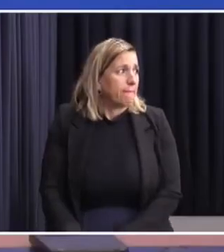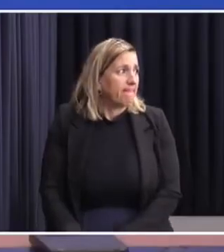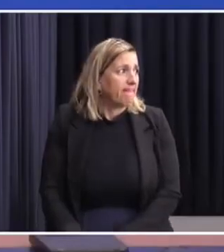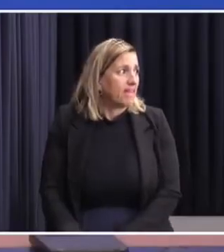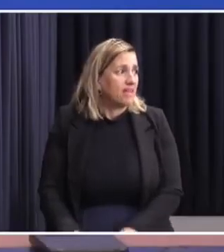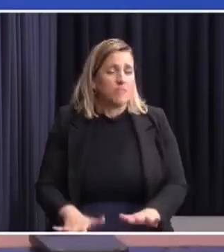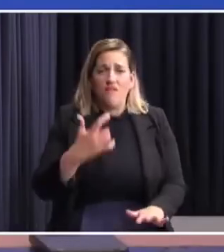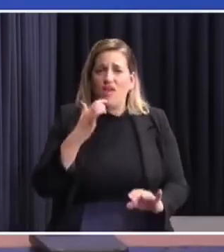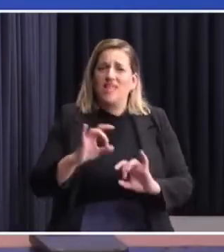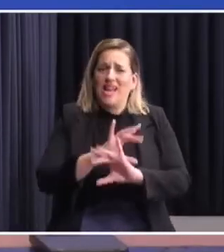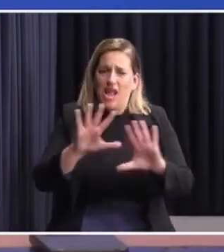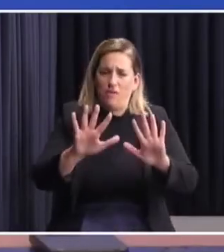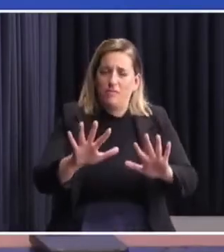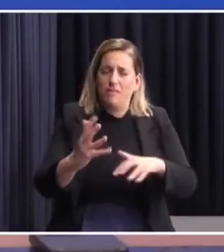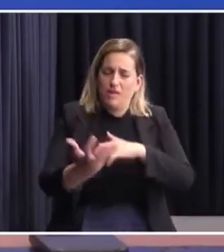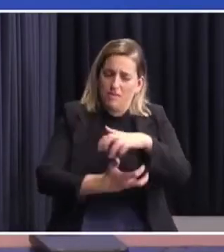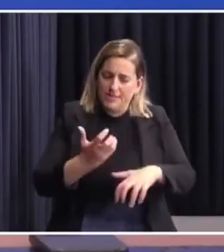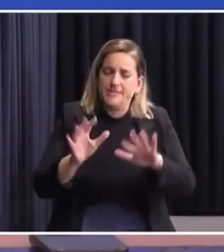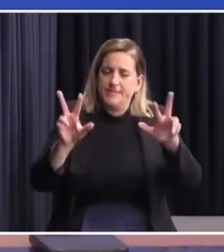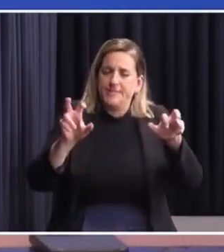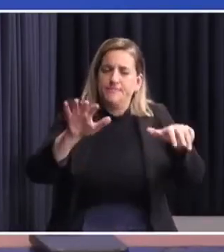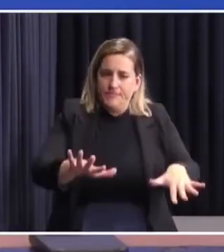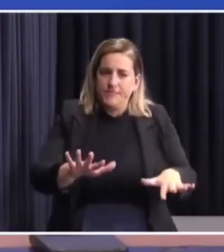capaz que no fui del todo claro. Aparte, es medio engorroso este tema.